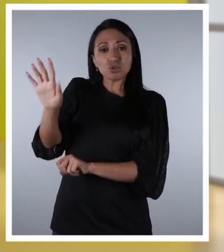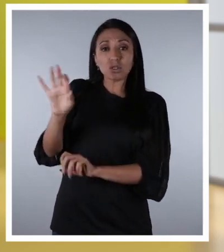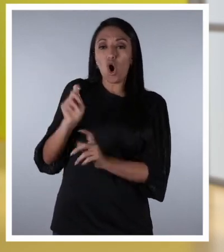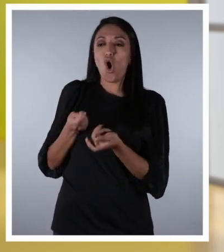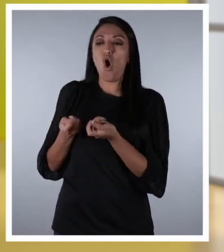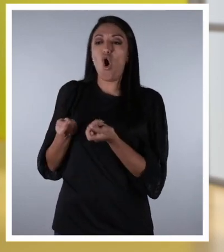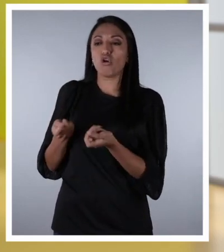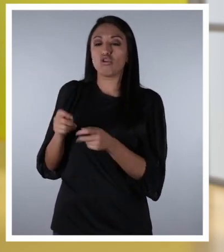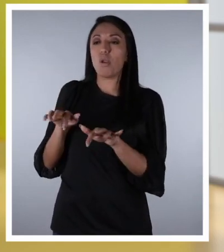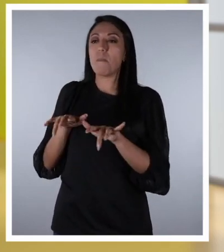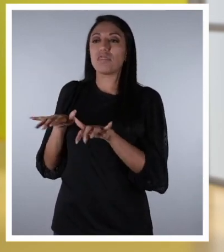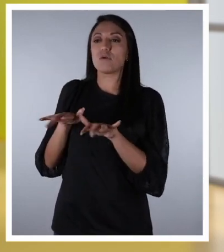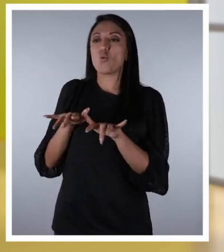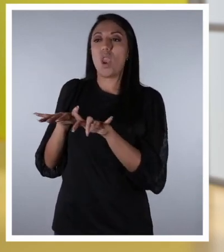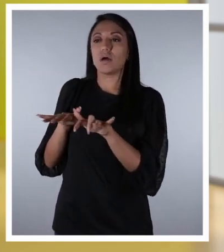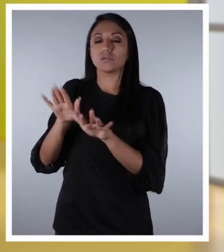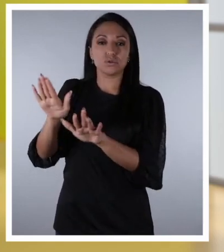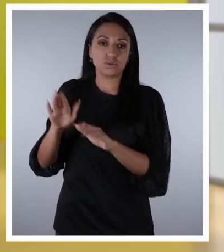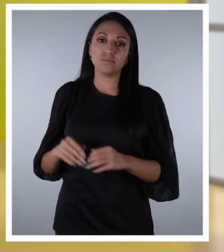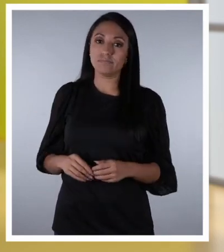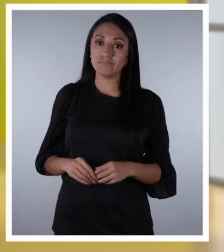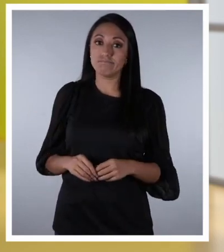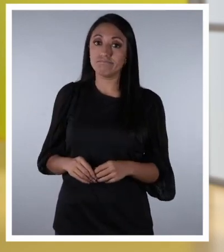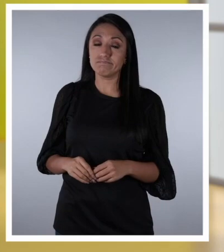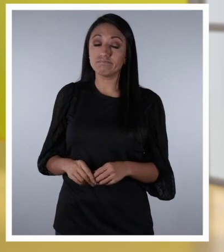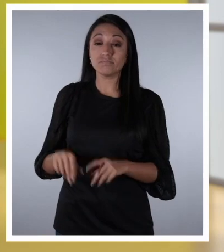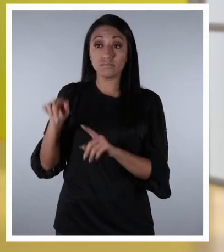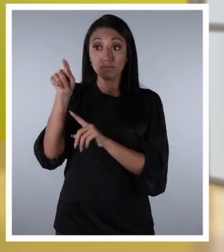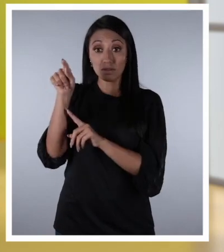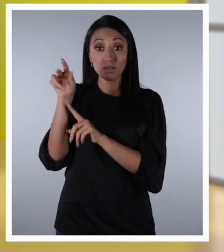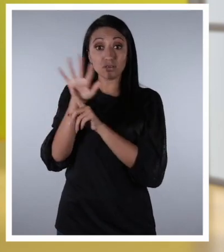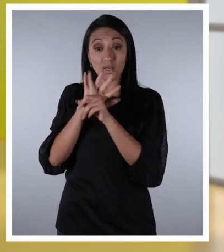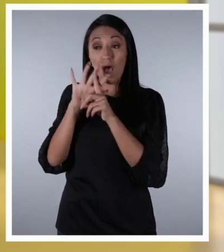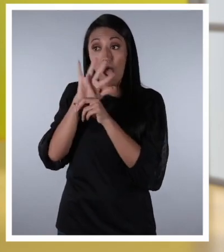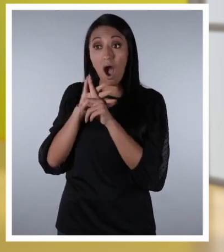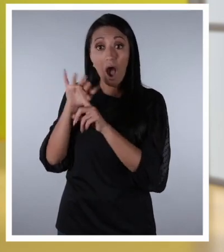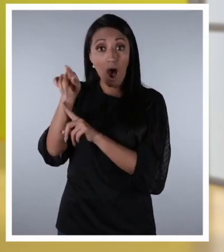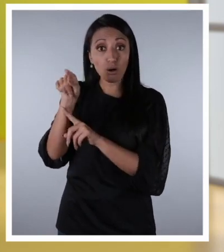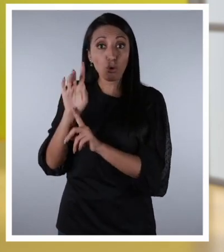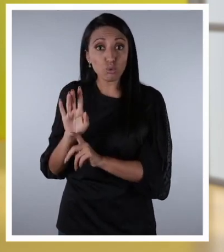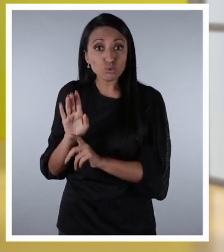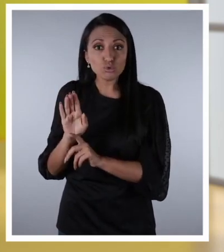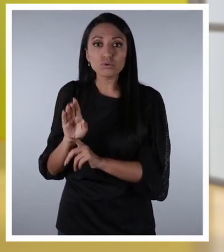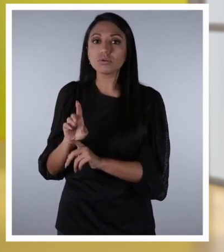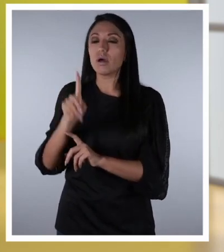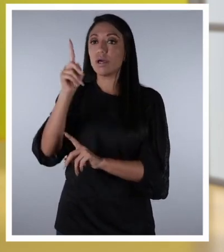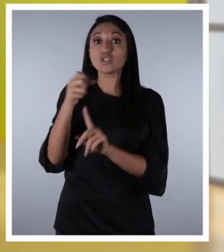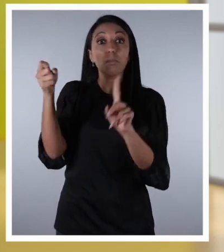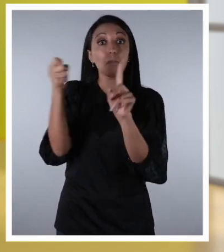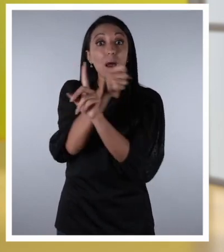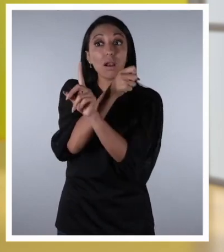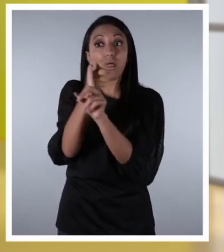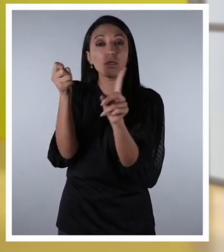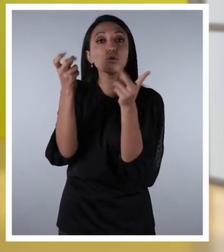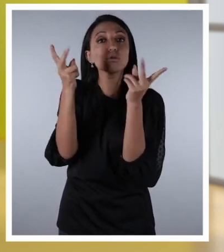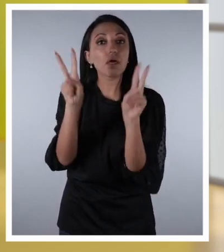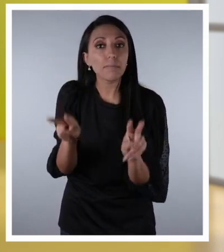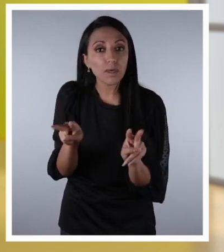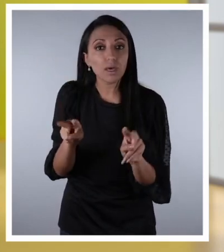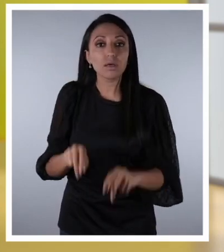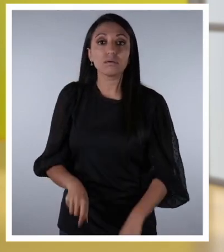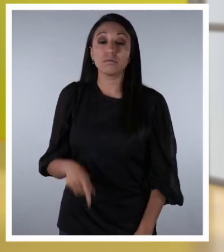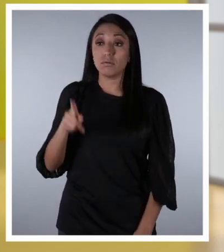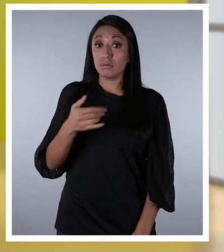dañar lesionar o manipular a las y los estudiantes El acoso a través de un medio digital es